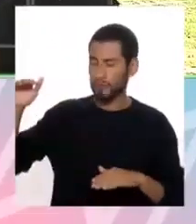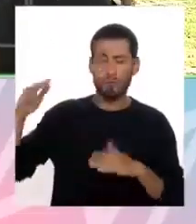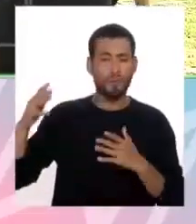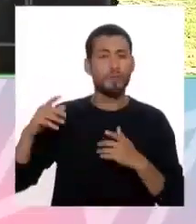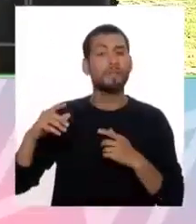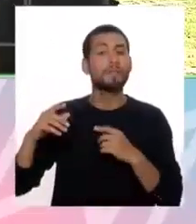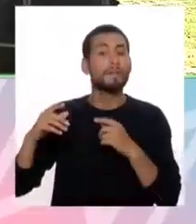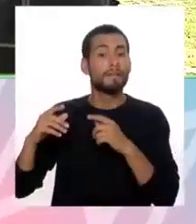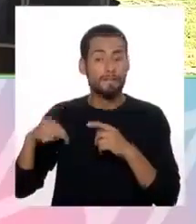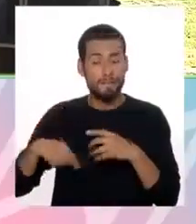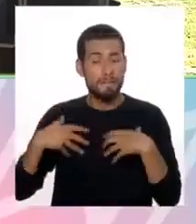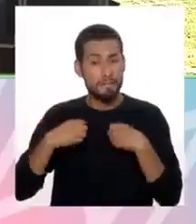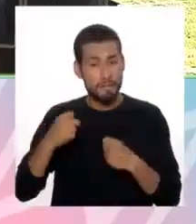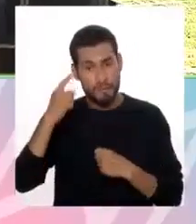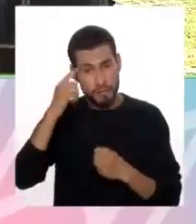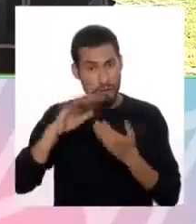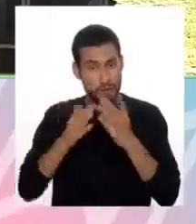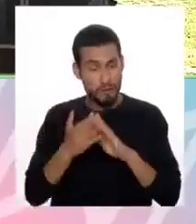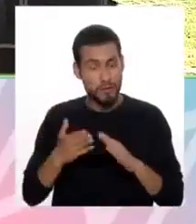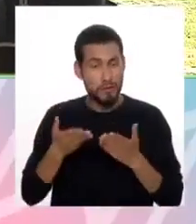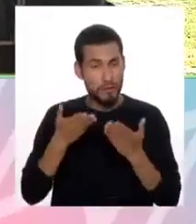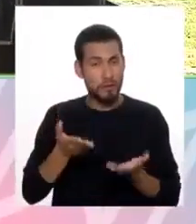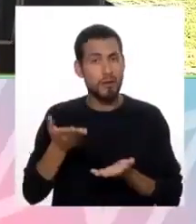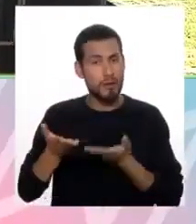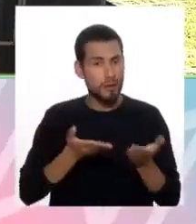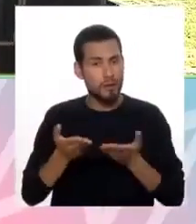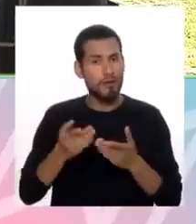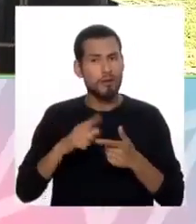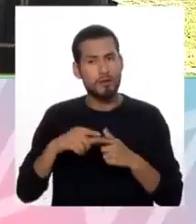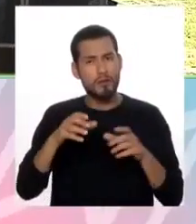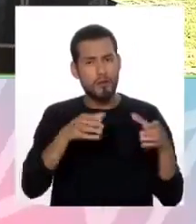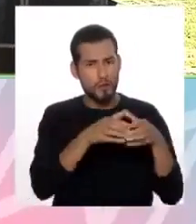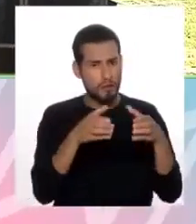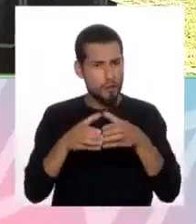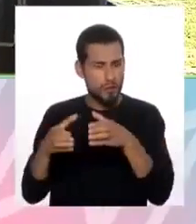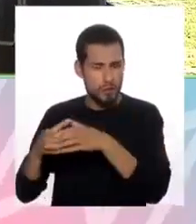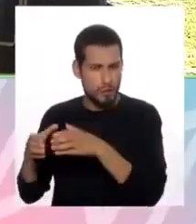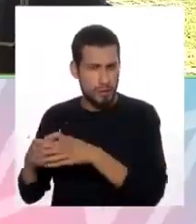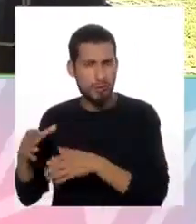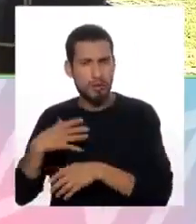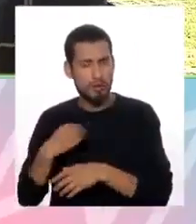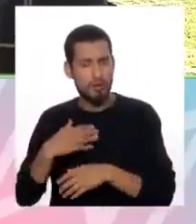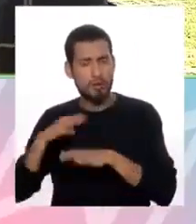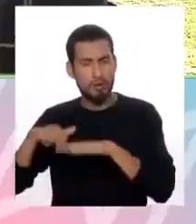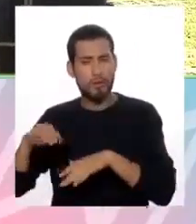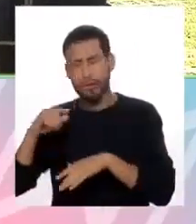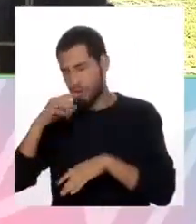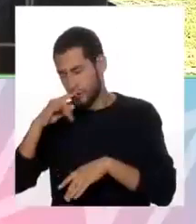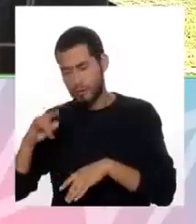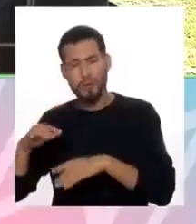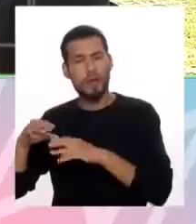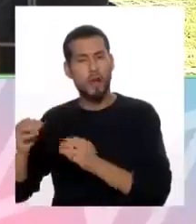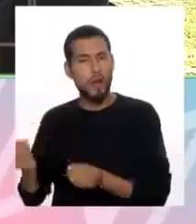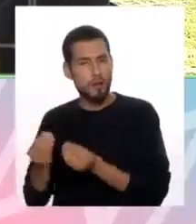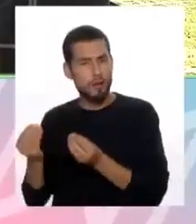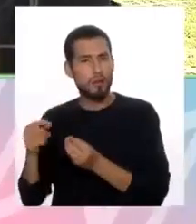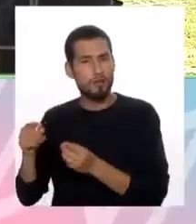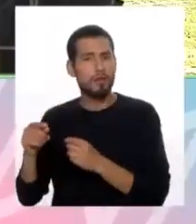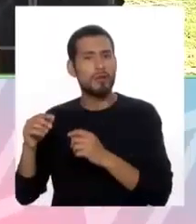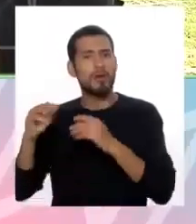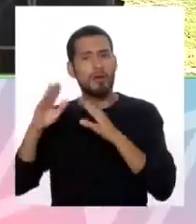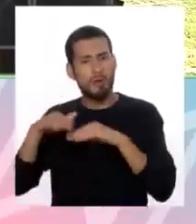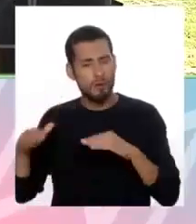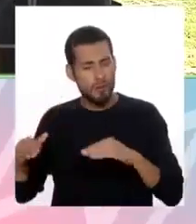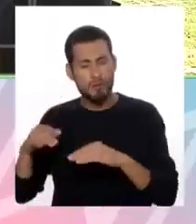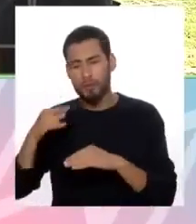de salud mental comunitaria se agrupa por edades. Atendemos niños y adolescentes. Hay una unidad encargada de niños,